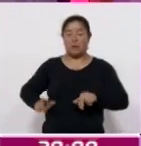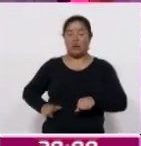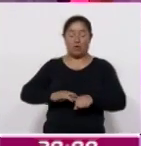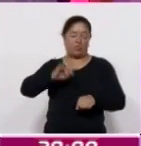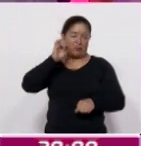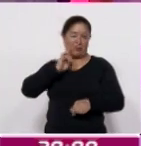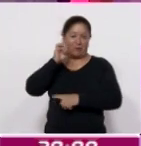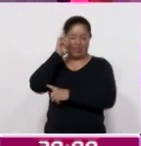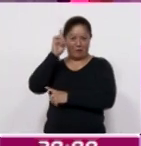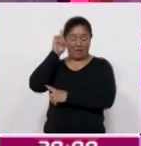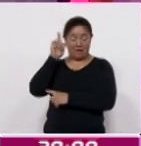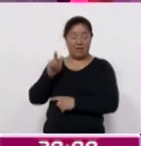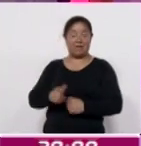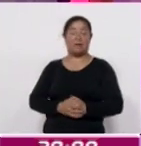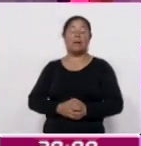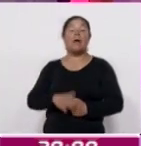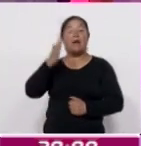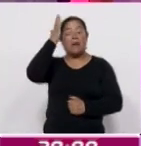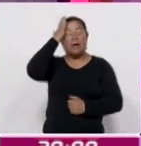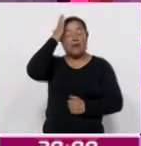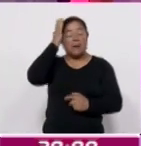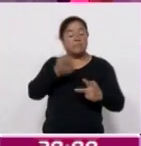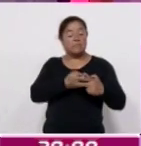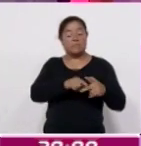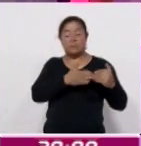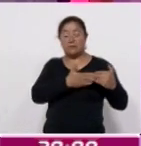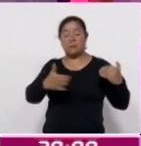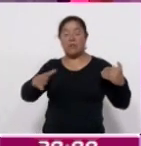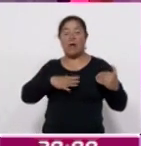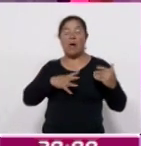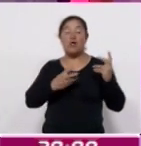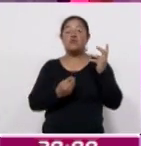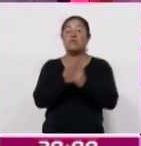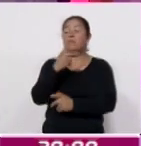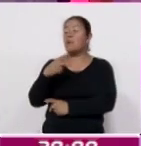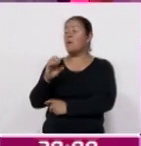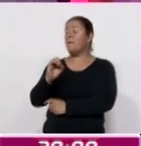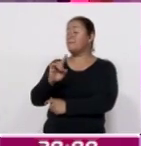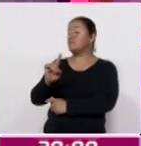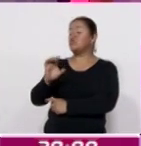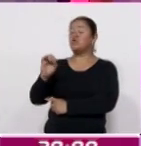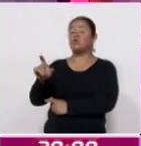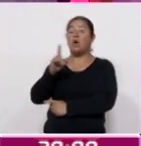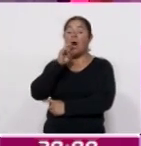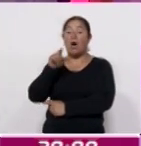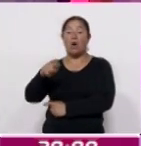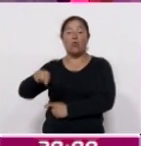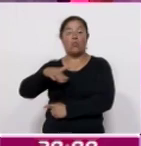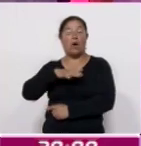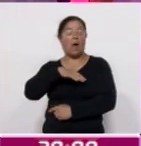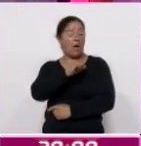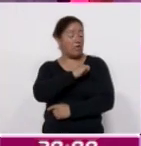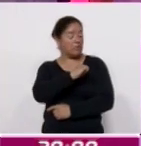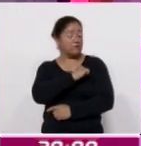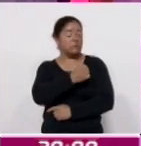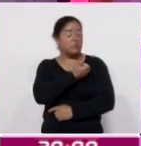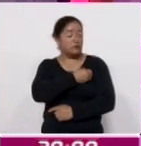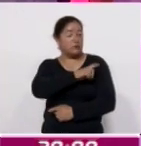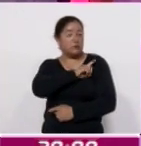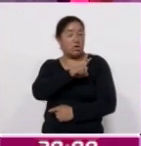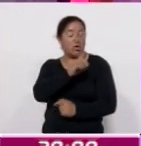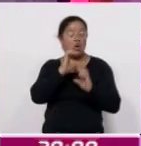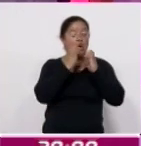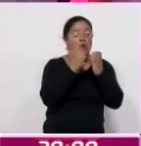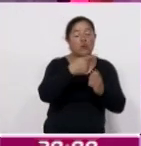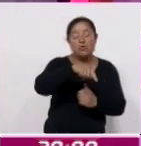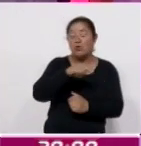Estado, Lorena Cuellar Cisneros, encabezó la inauguración de un nuevo pozo de agua potable, un centro de salud comunitario, una nueva